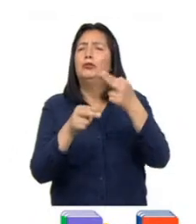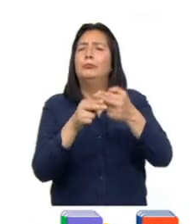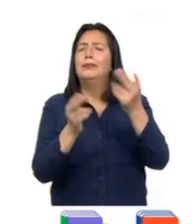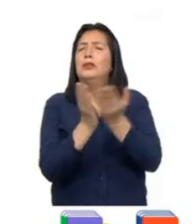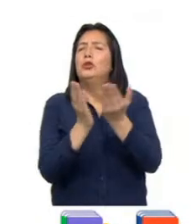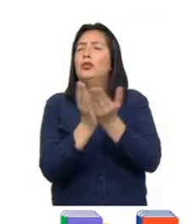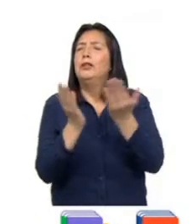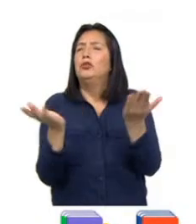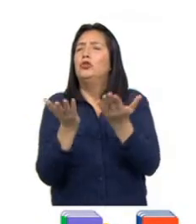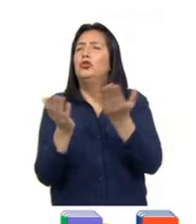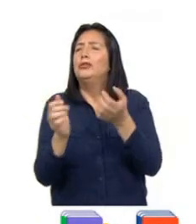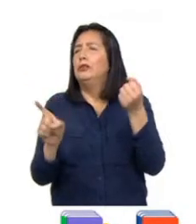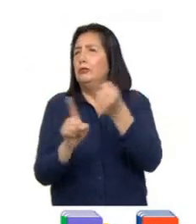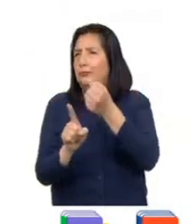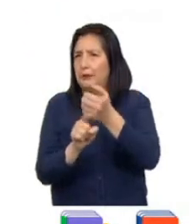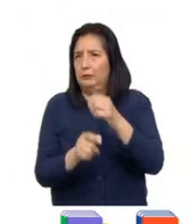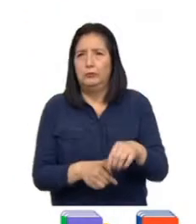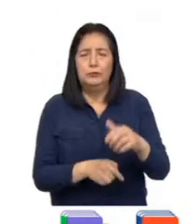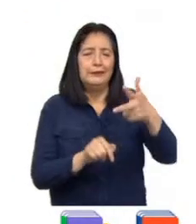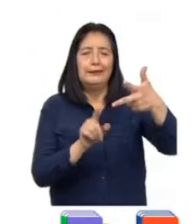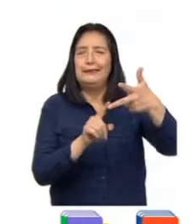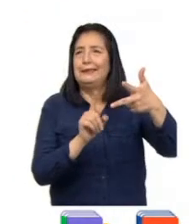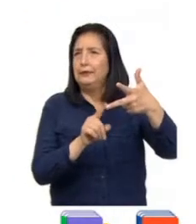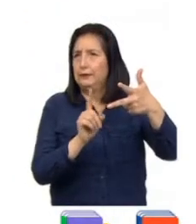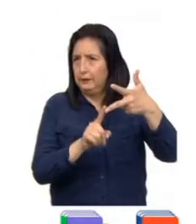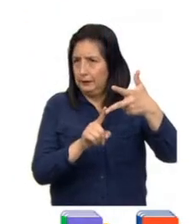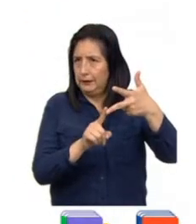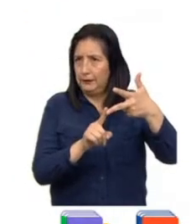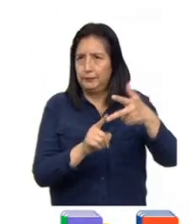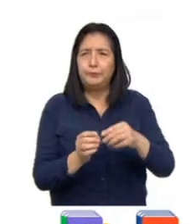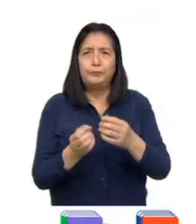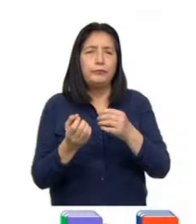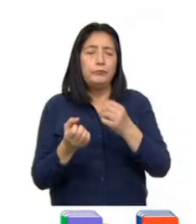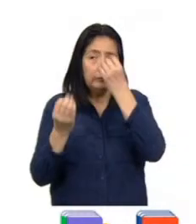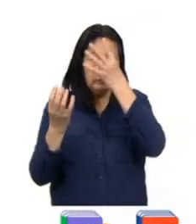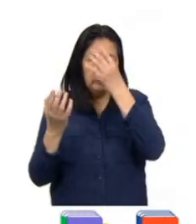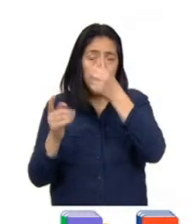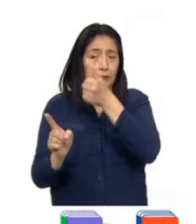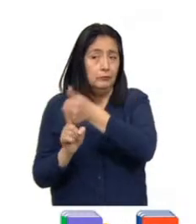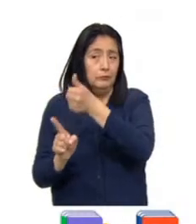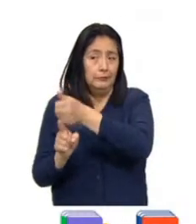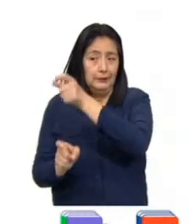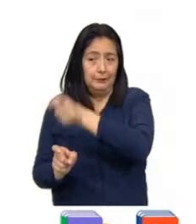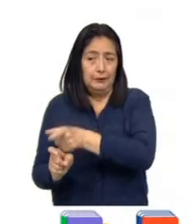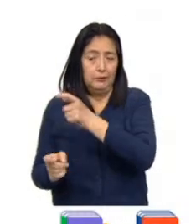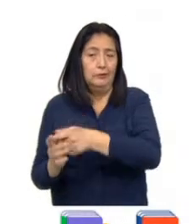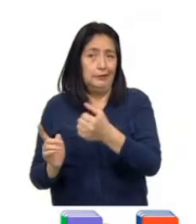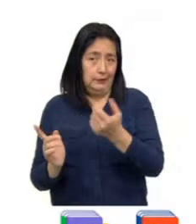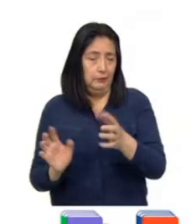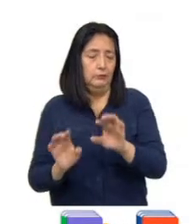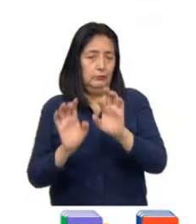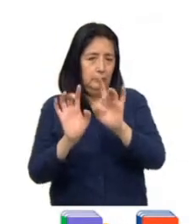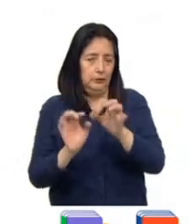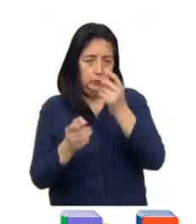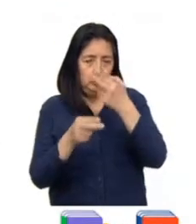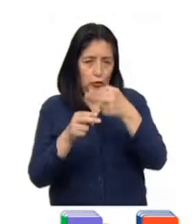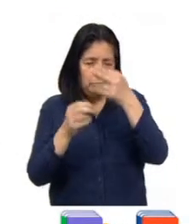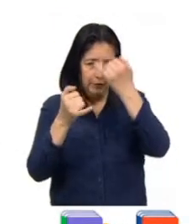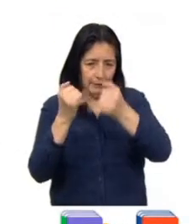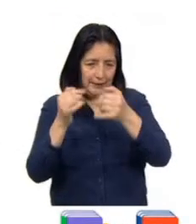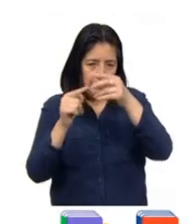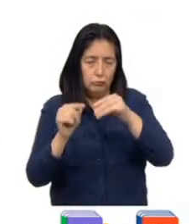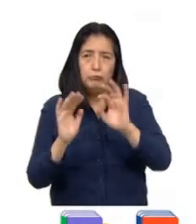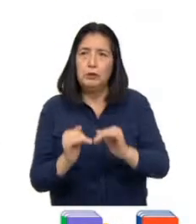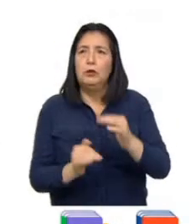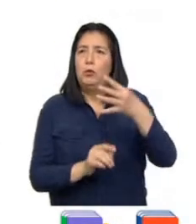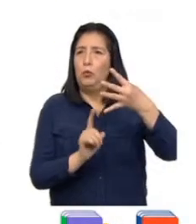la agresión Punto número 3. Completar sus datos como persona agredida Punto número 4.